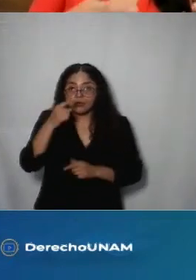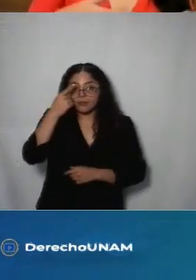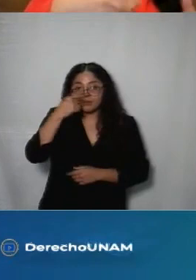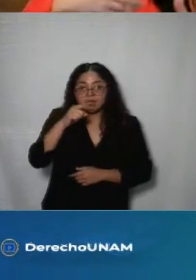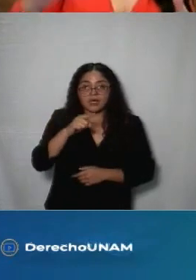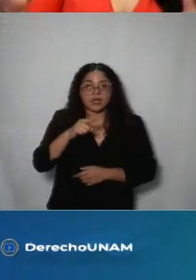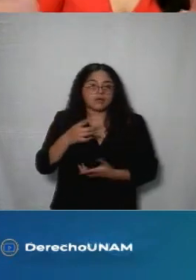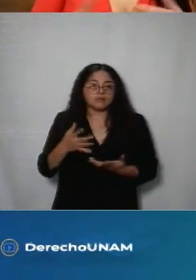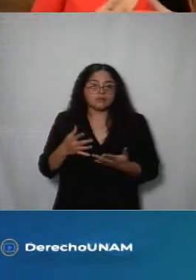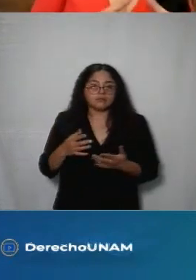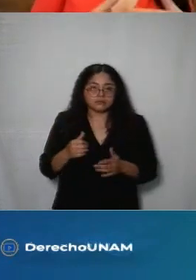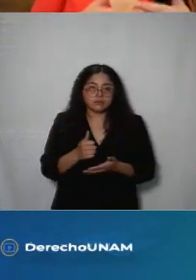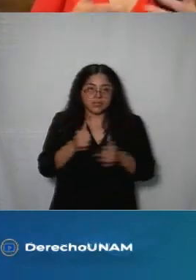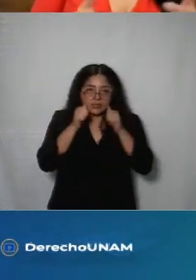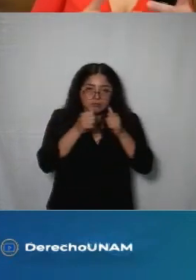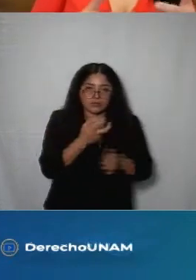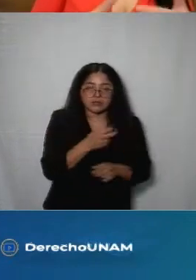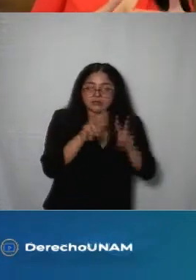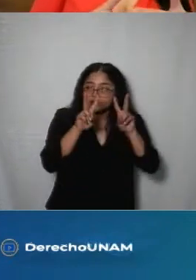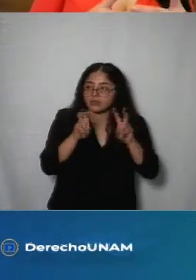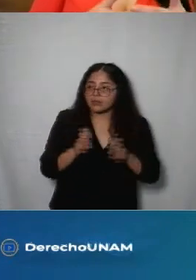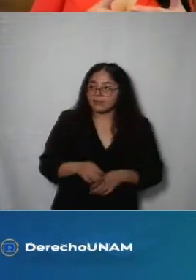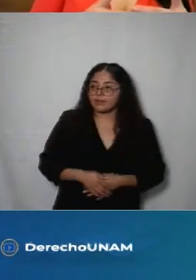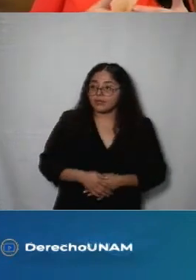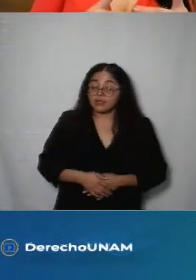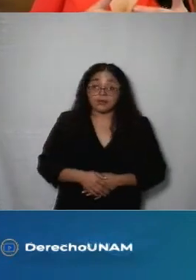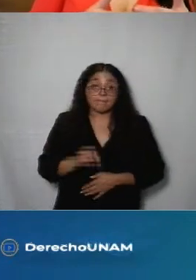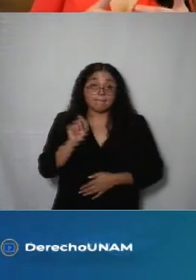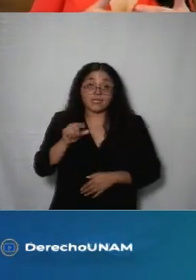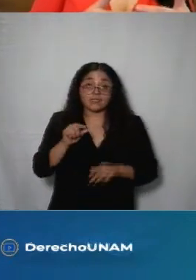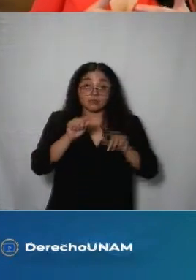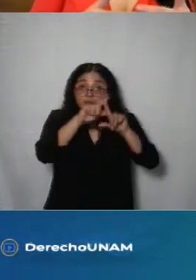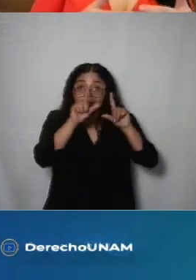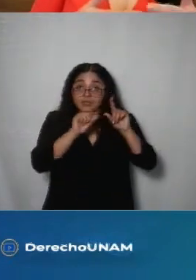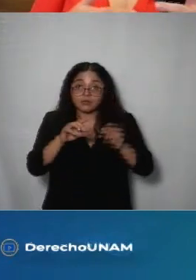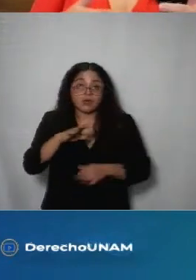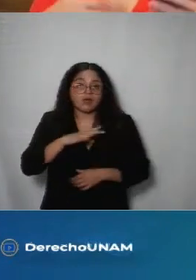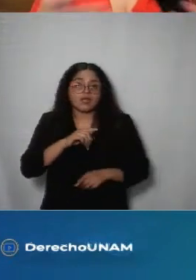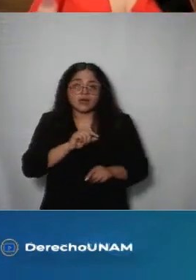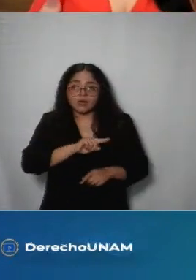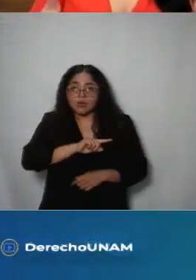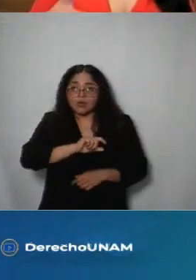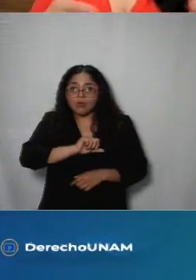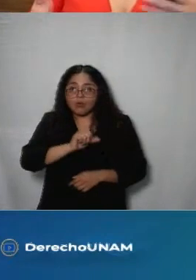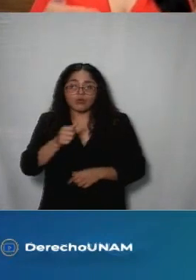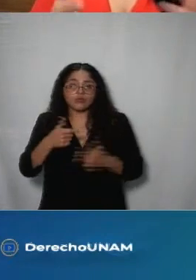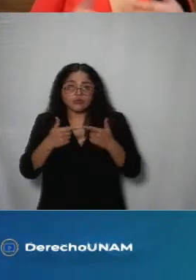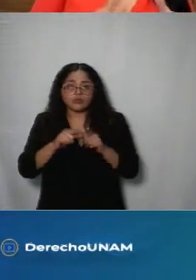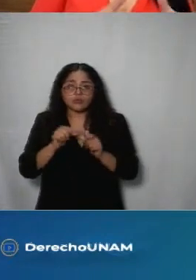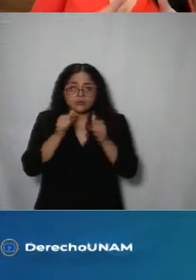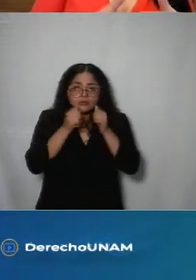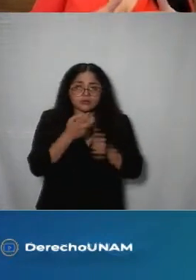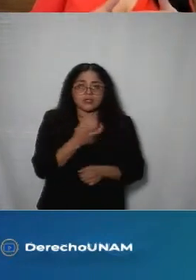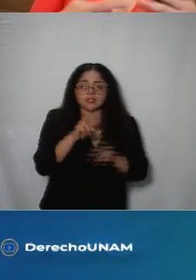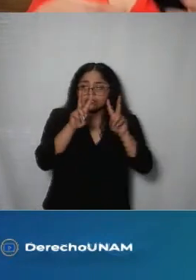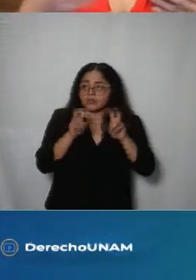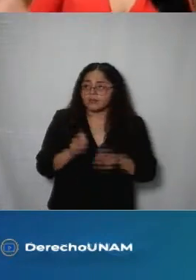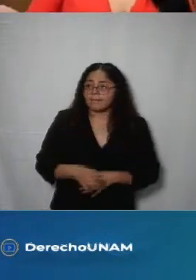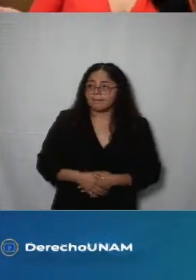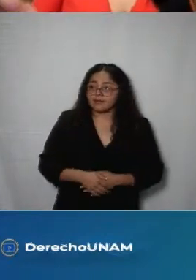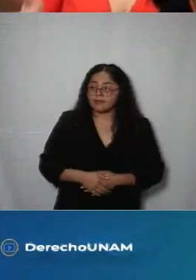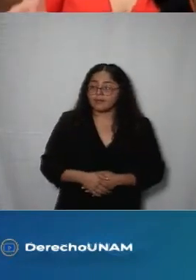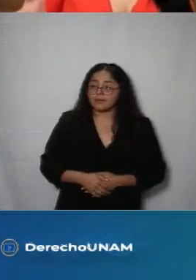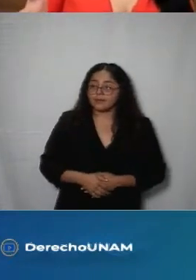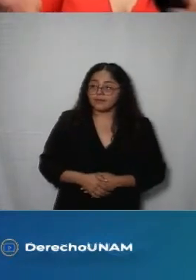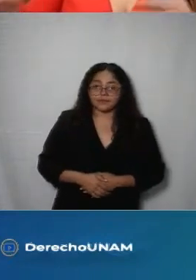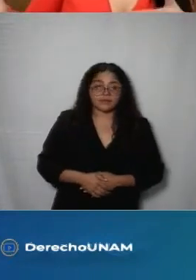organizaciones públicas pero que en el resto del país por supuesto y en consideración al tipo de actividad que nosotros tengamos pues